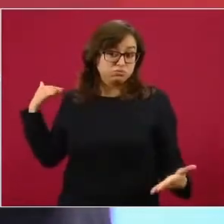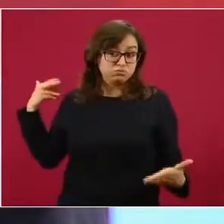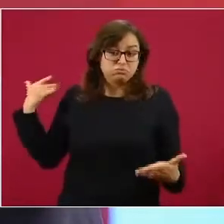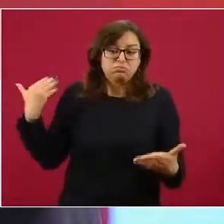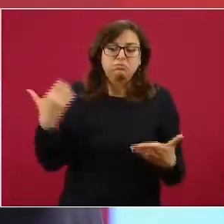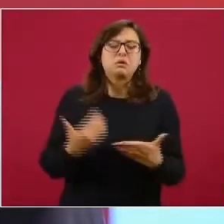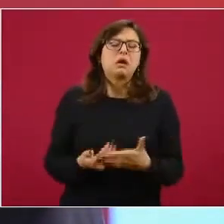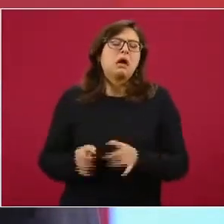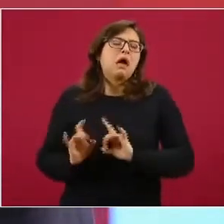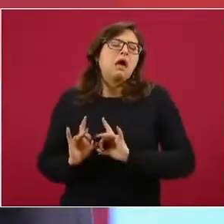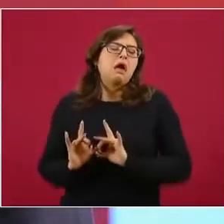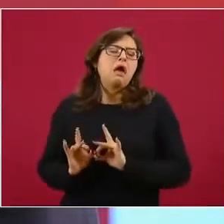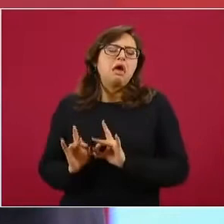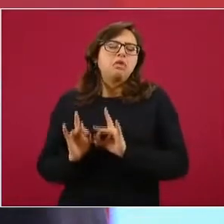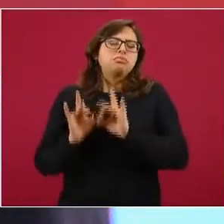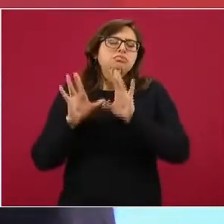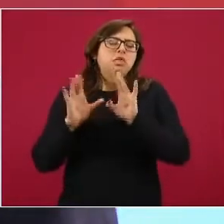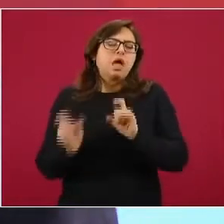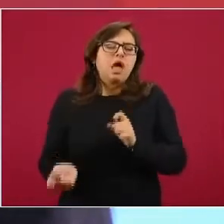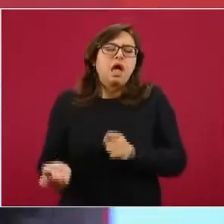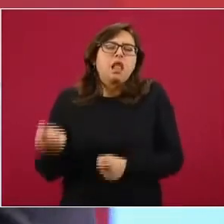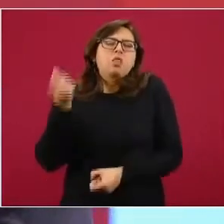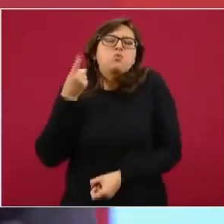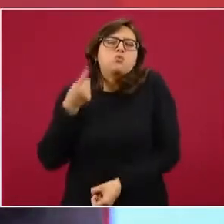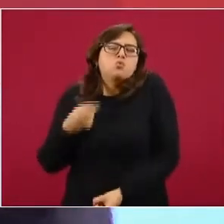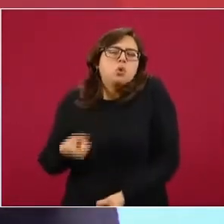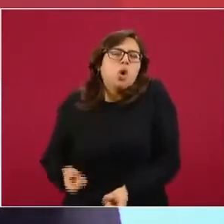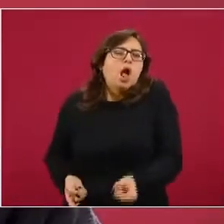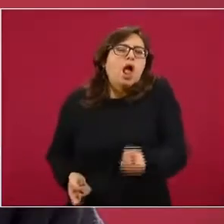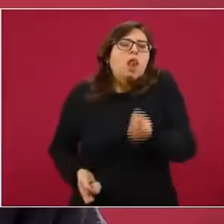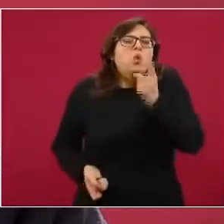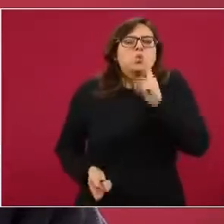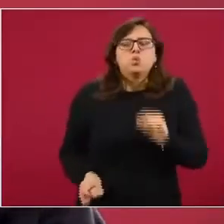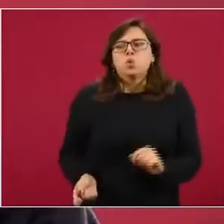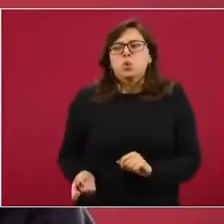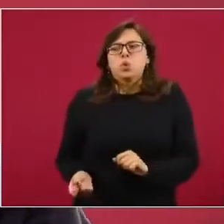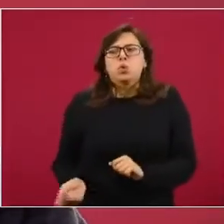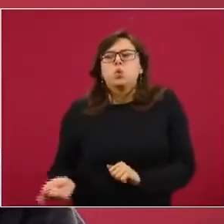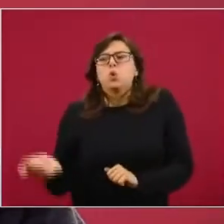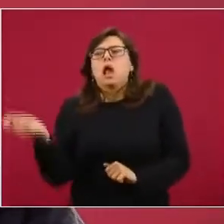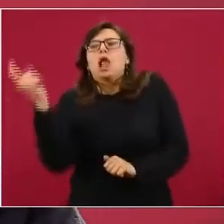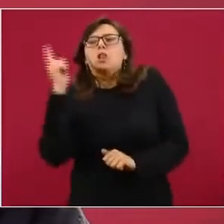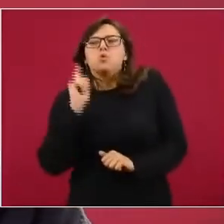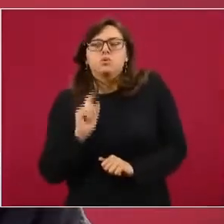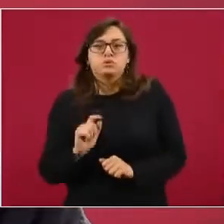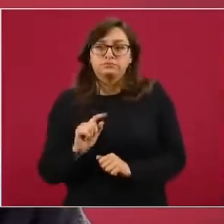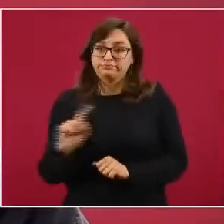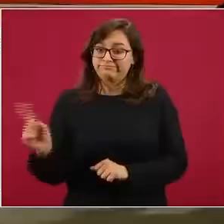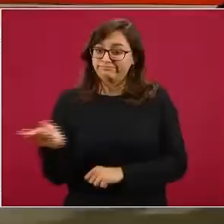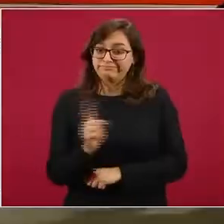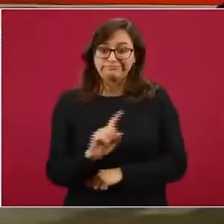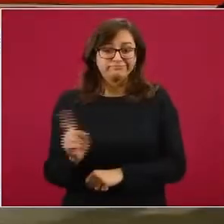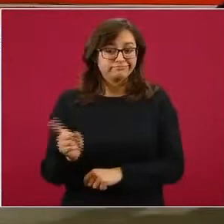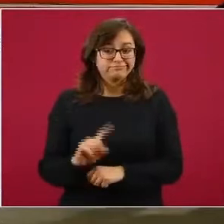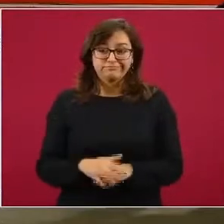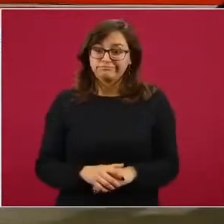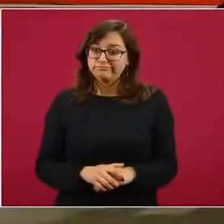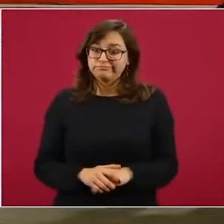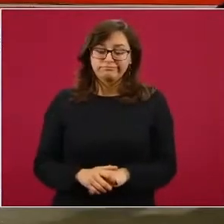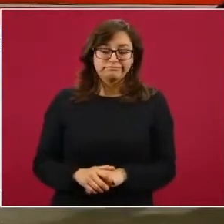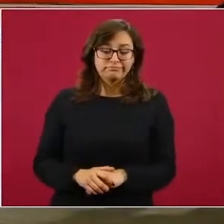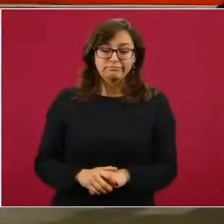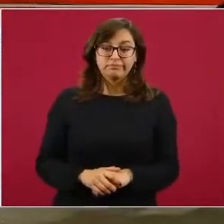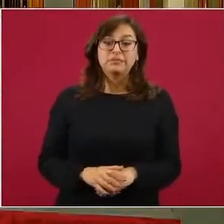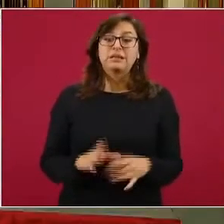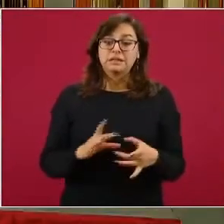circunstancia casual o algo que pueda ser atribuible a una persona en forma aislada. Destaco aquí, y